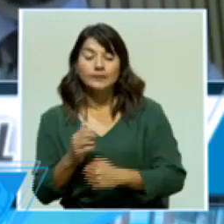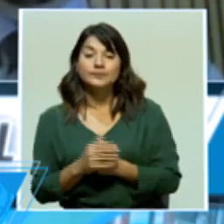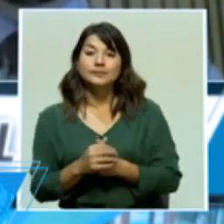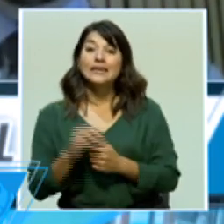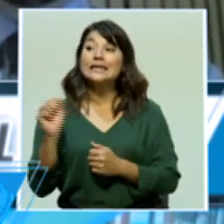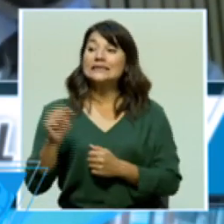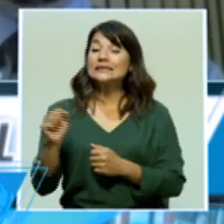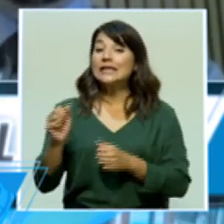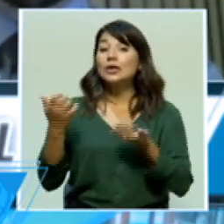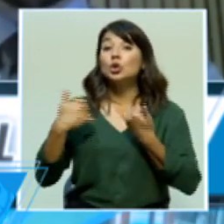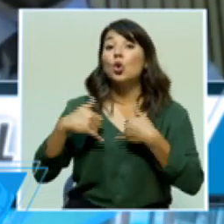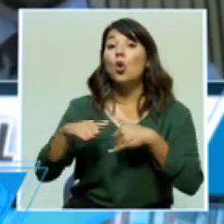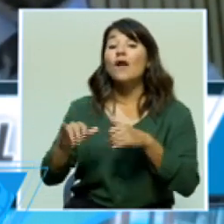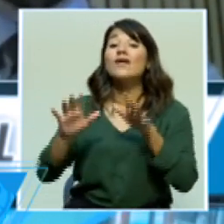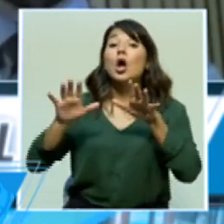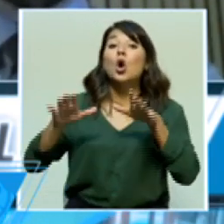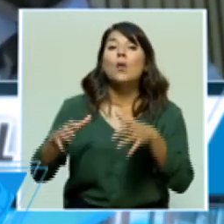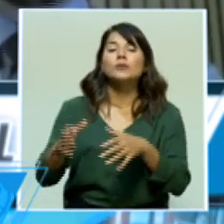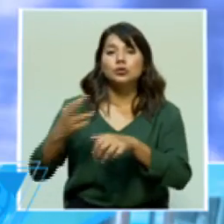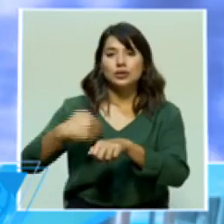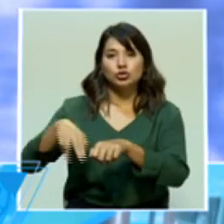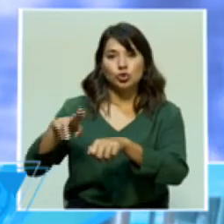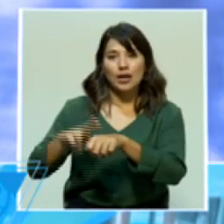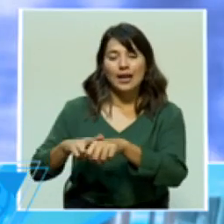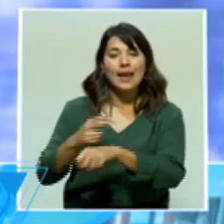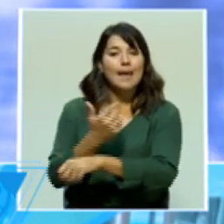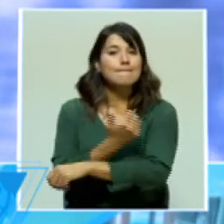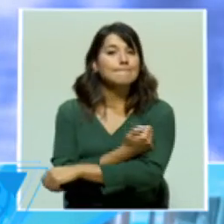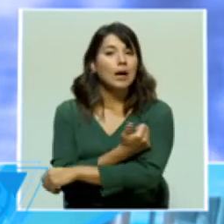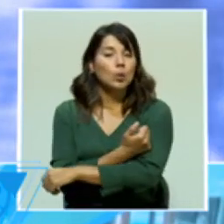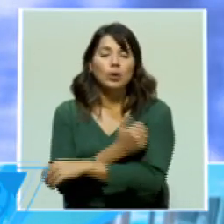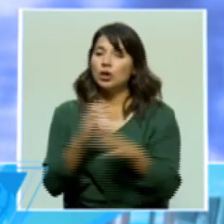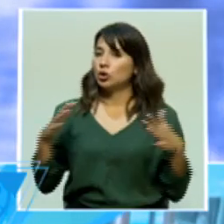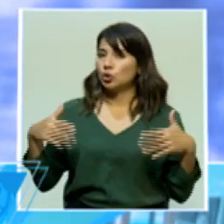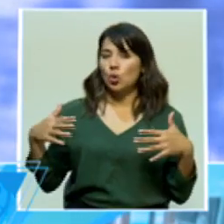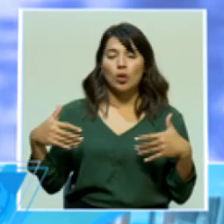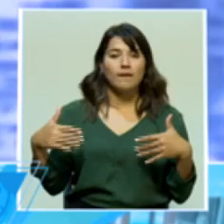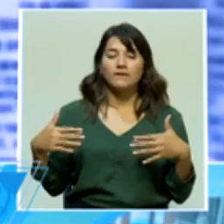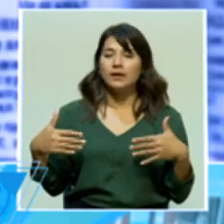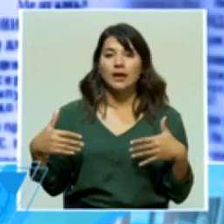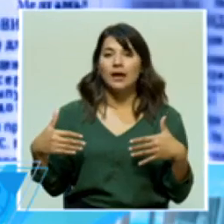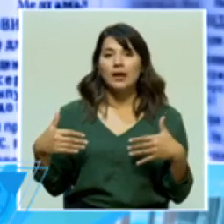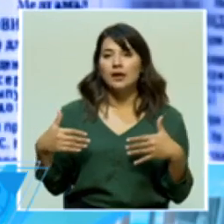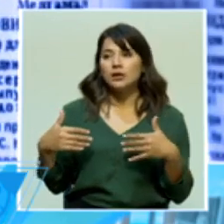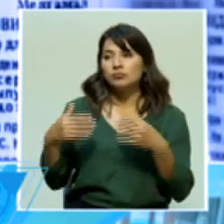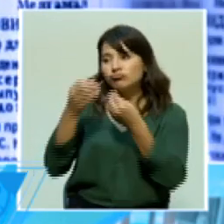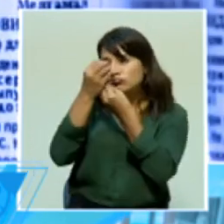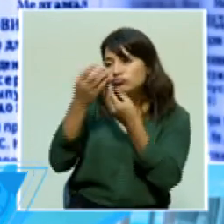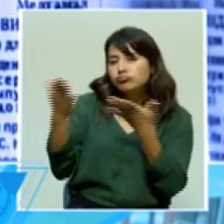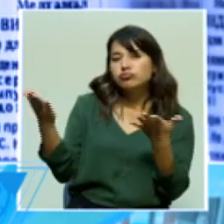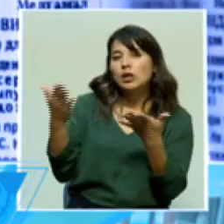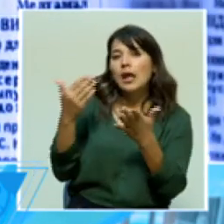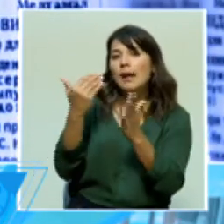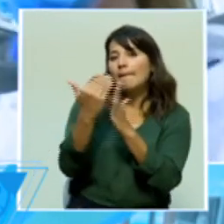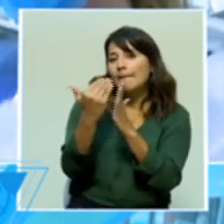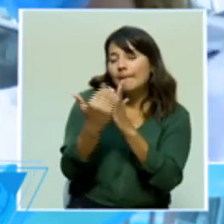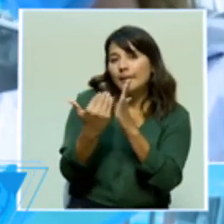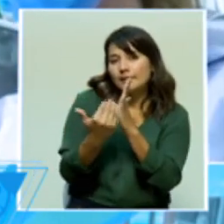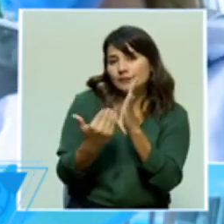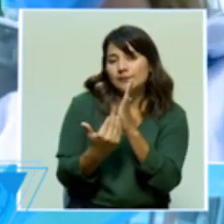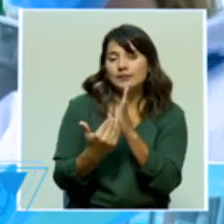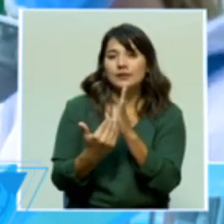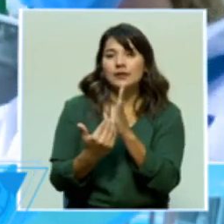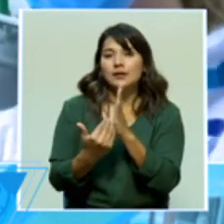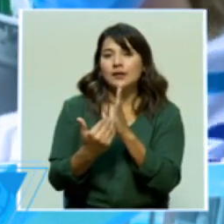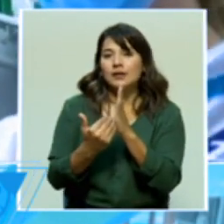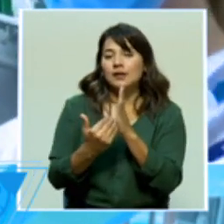Todavía la Comisión Nacional de Vacunas no ha dado las directrices, digamos así, de cuáles